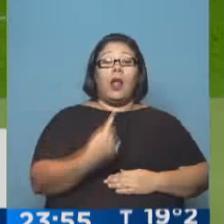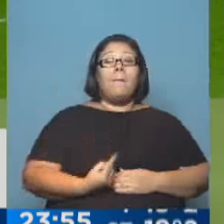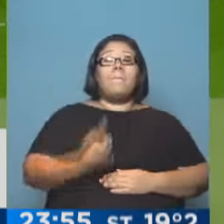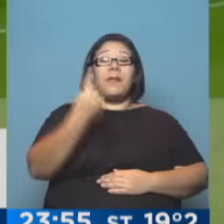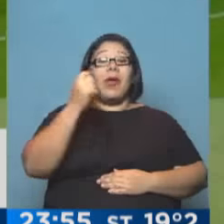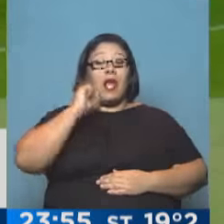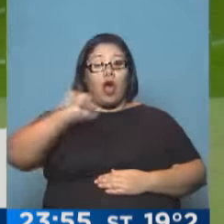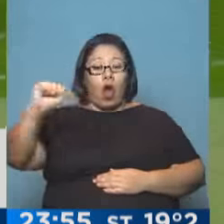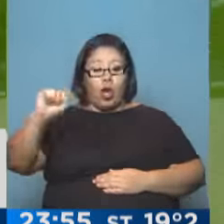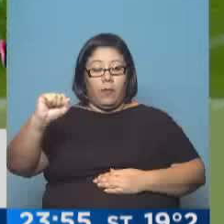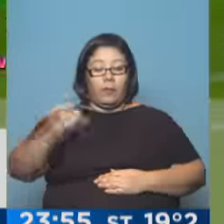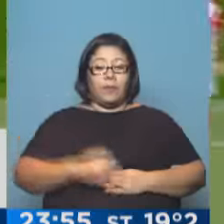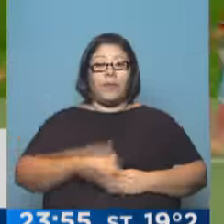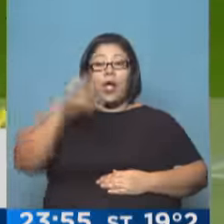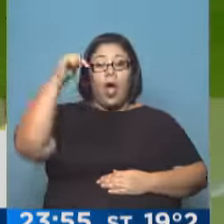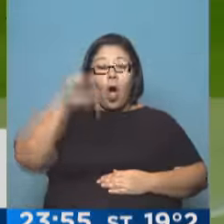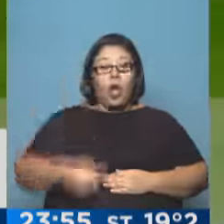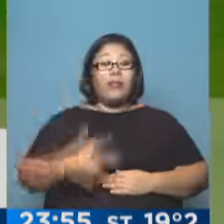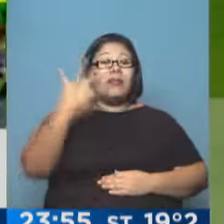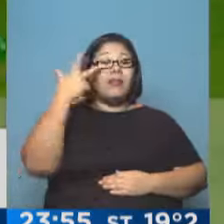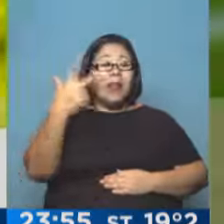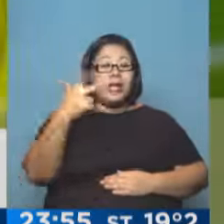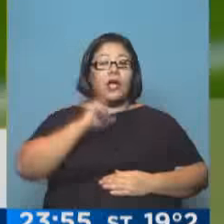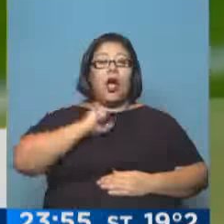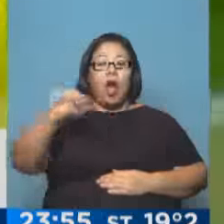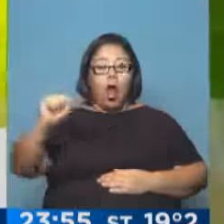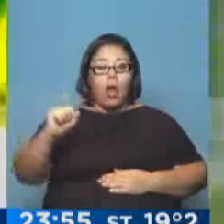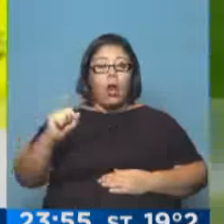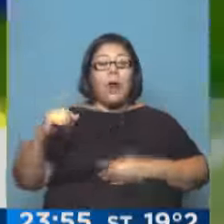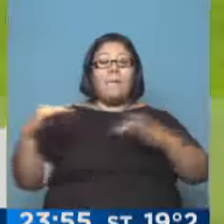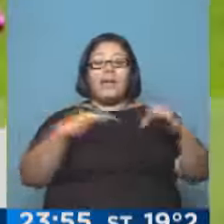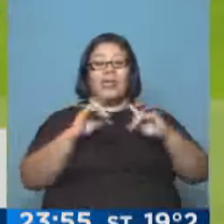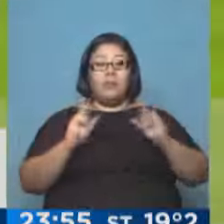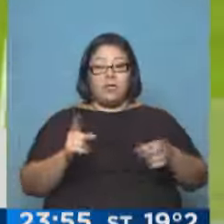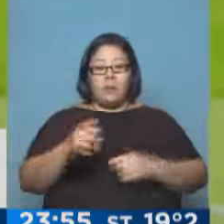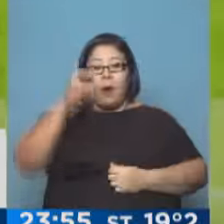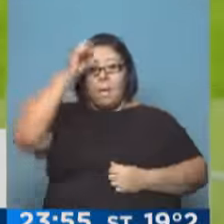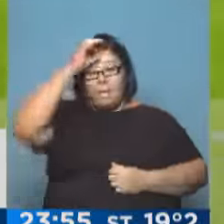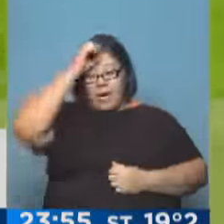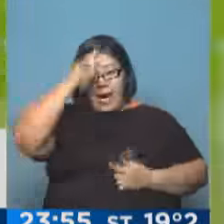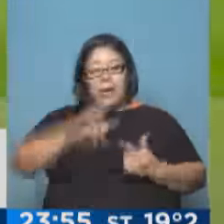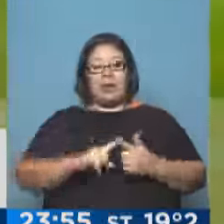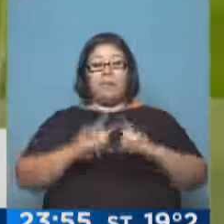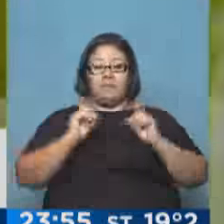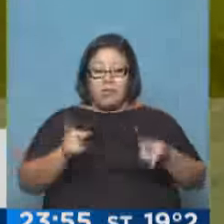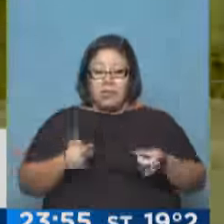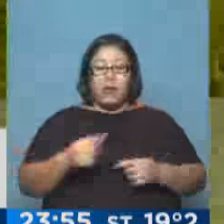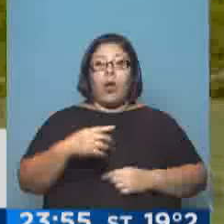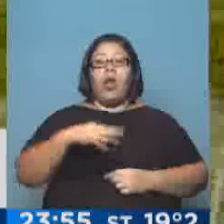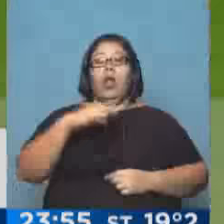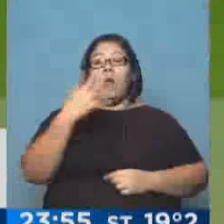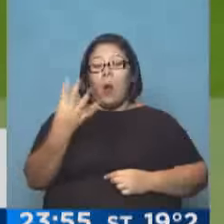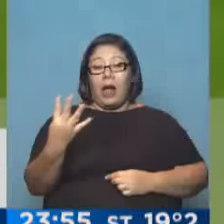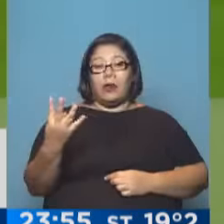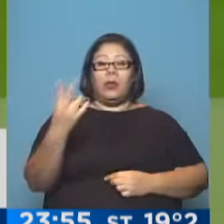goles en el torneo. Hoy convirtió 3 en un mismo partido. Desde el punto penal, marcaba el segundo para él y el cuarto. Ya a esta altura era un partido